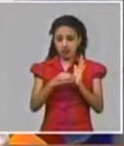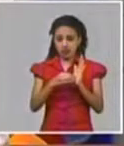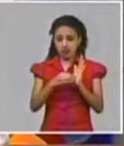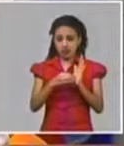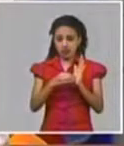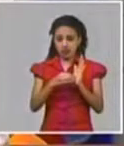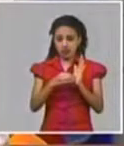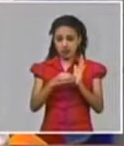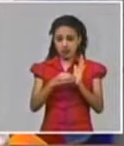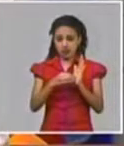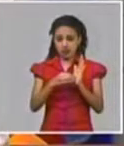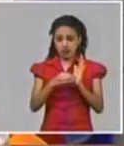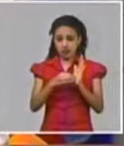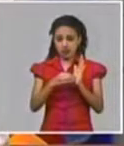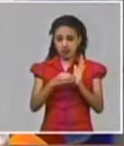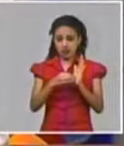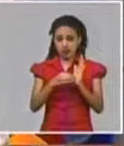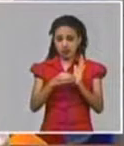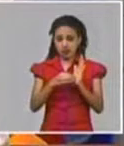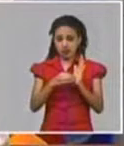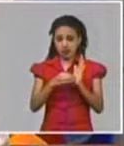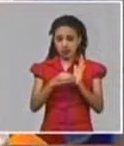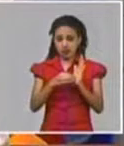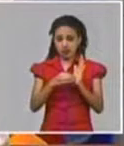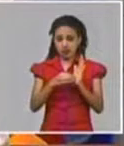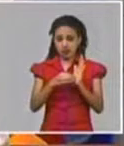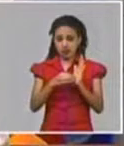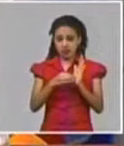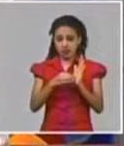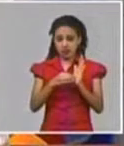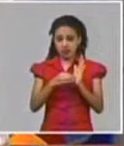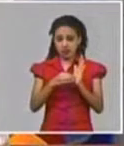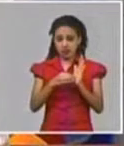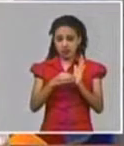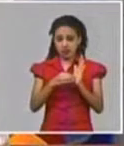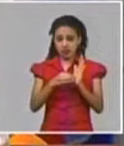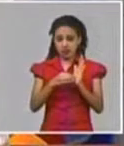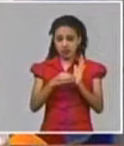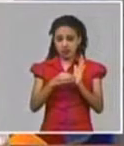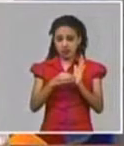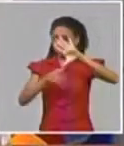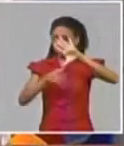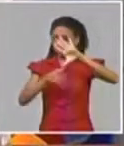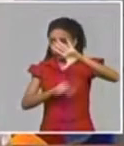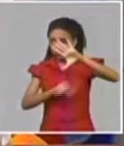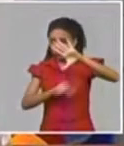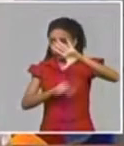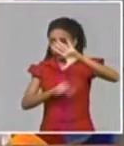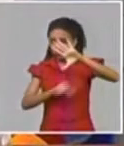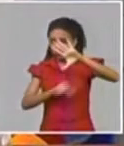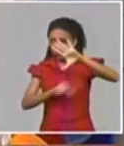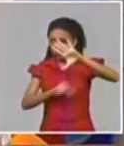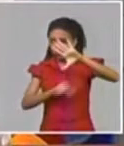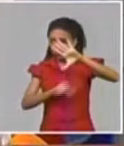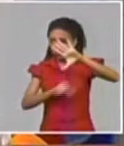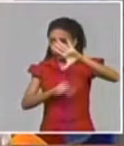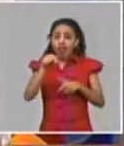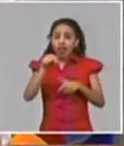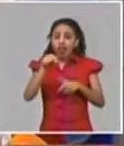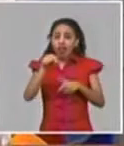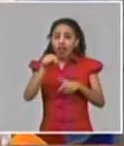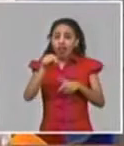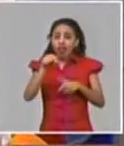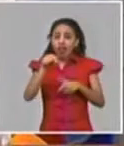esta epidemia. En la región de las Américas, el caso en todos los países de la región, también en los 15